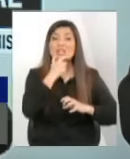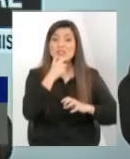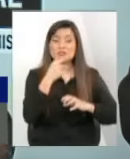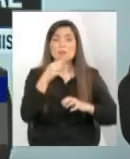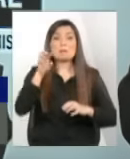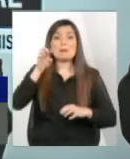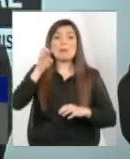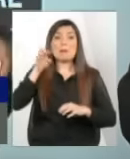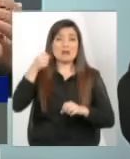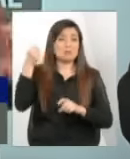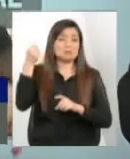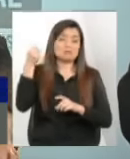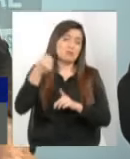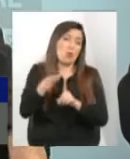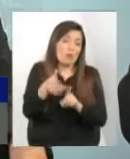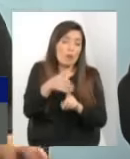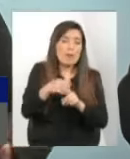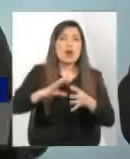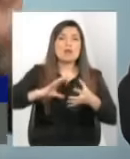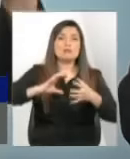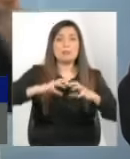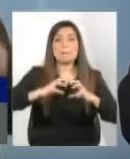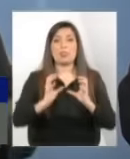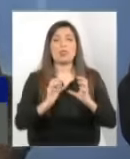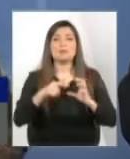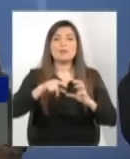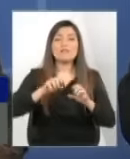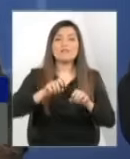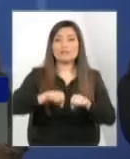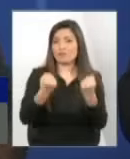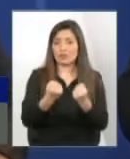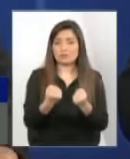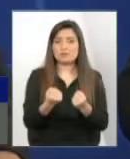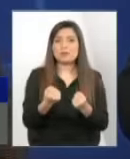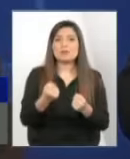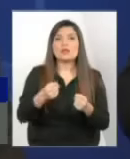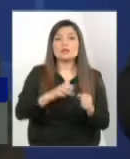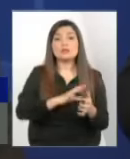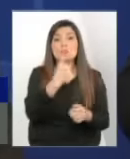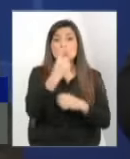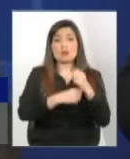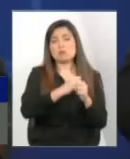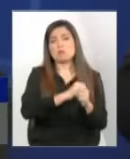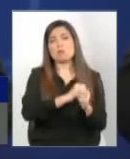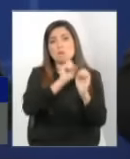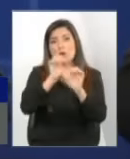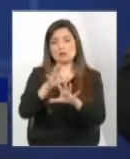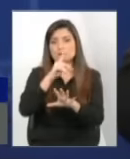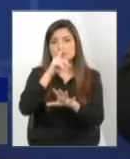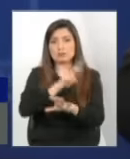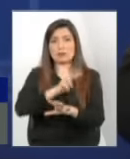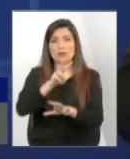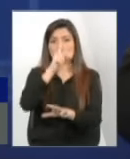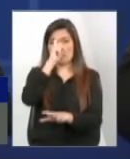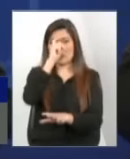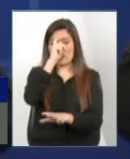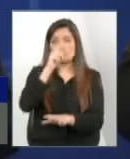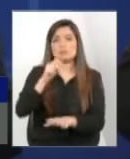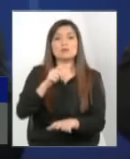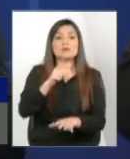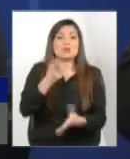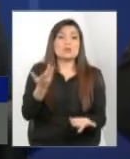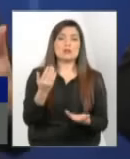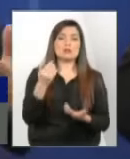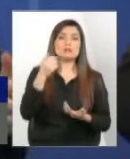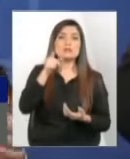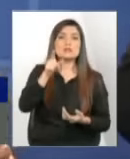república decide que mientras la niña está en el hospital, un año en Valparaíso, los padres tienen que ser sometidos a terapias reparatorias y